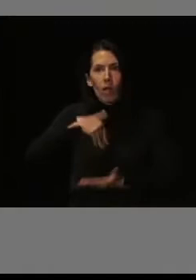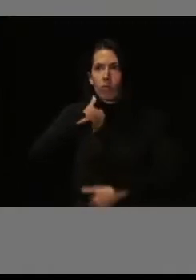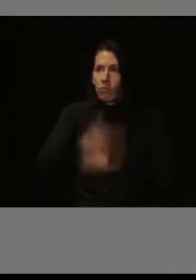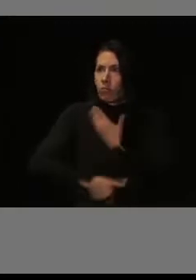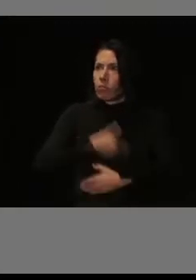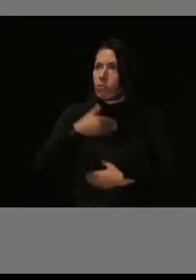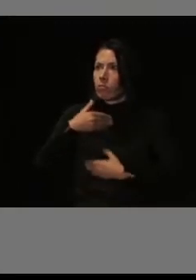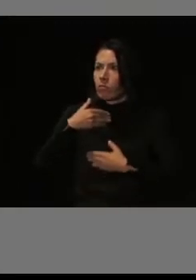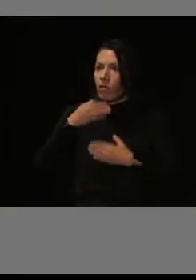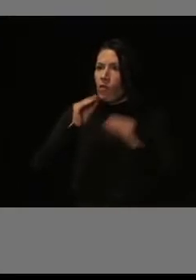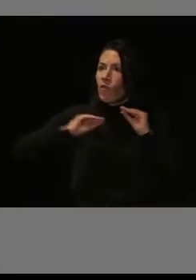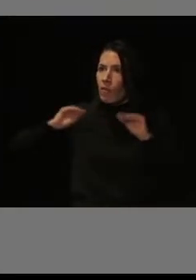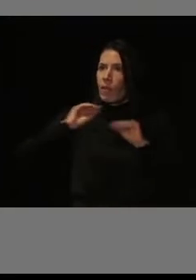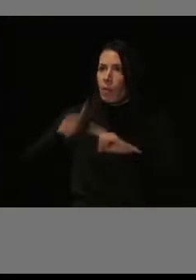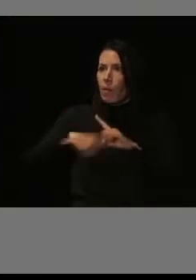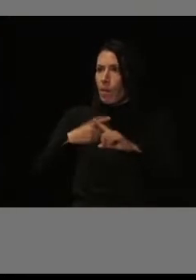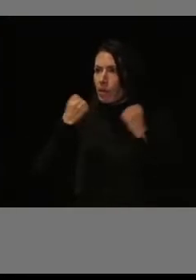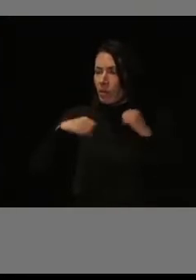formación.